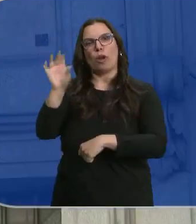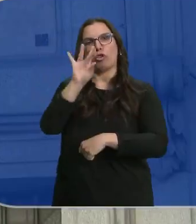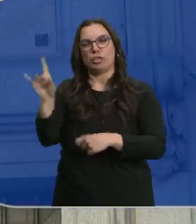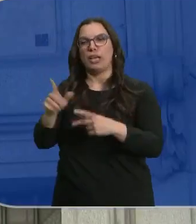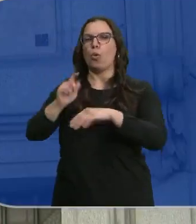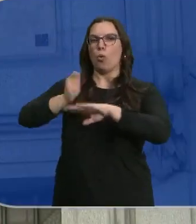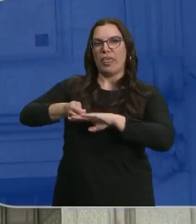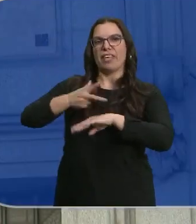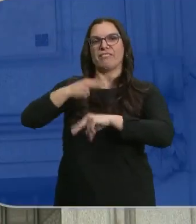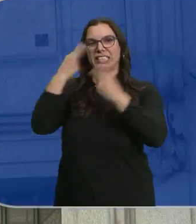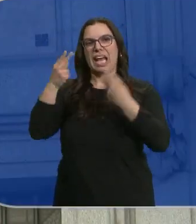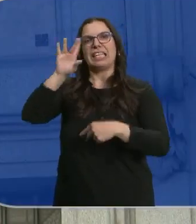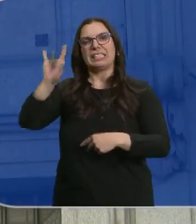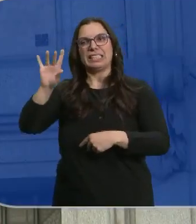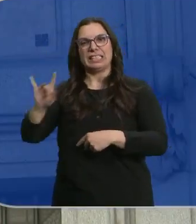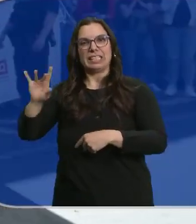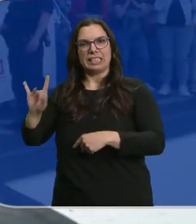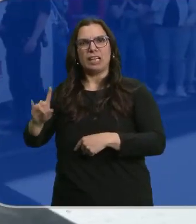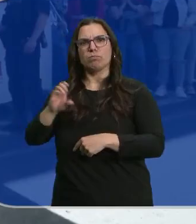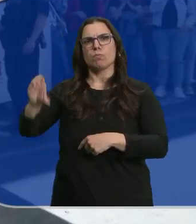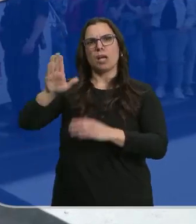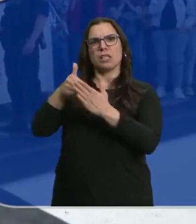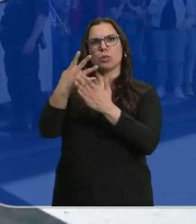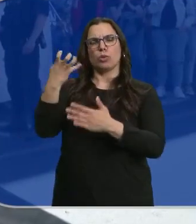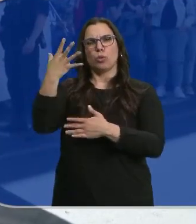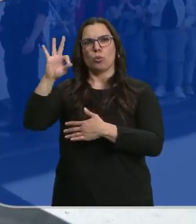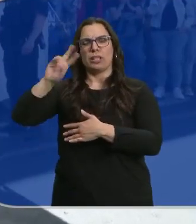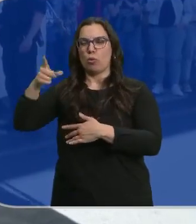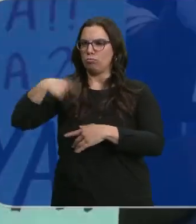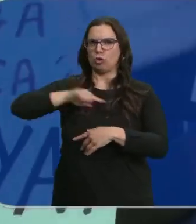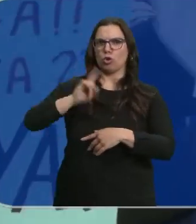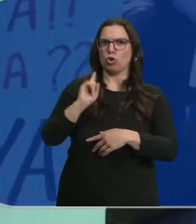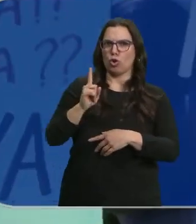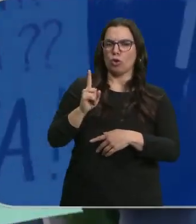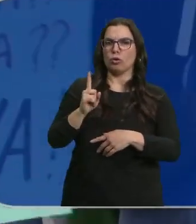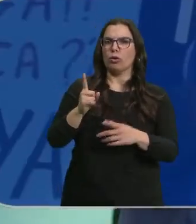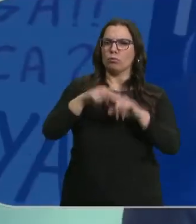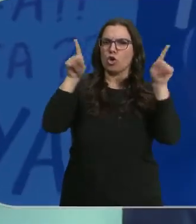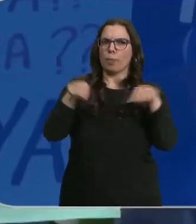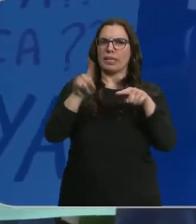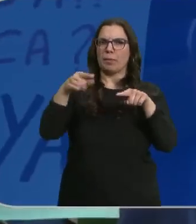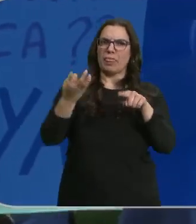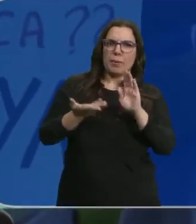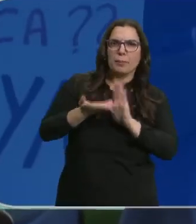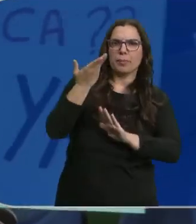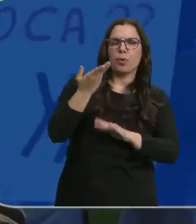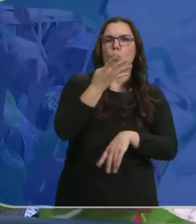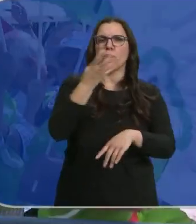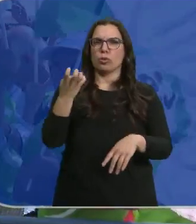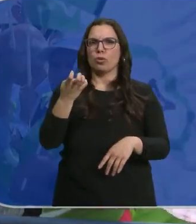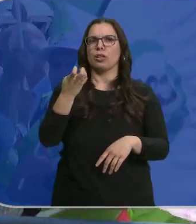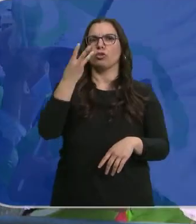con los jueces y fiscales, subidas salariales de hasta 450 euros y reclaman el mismo trato y que su nómina se vea incrementada en hasta